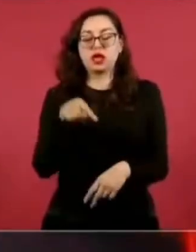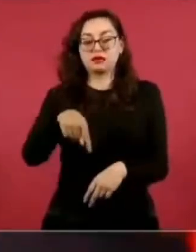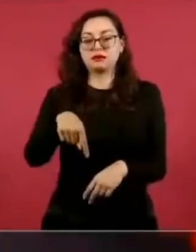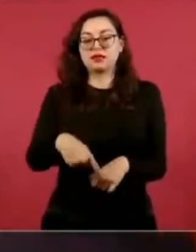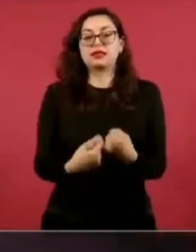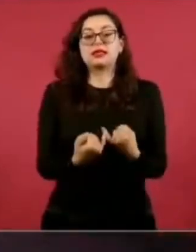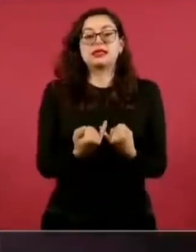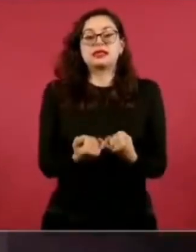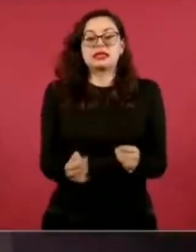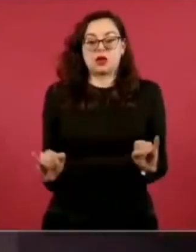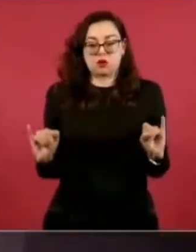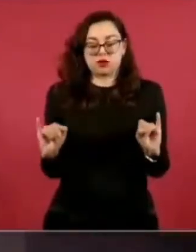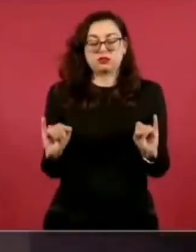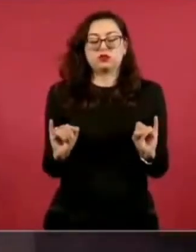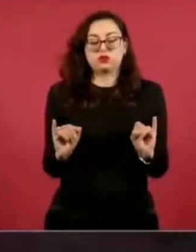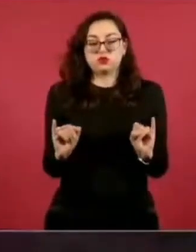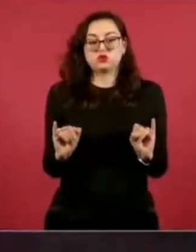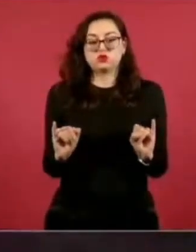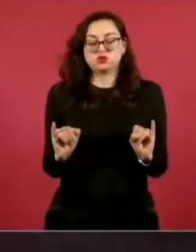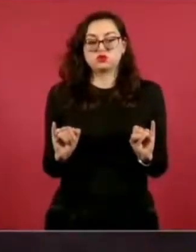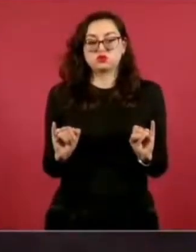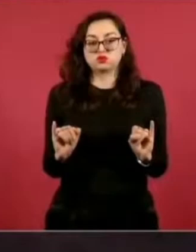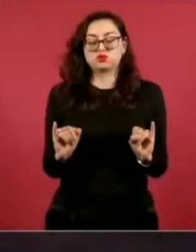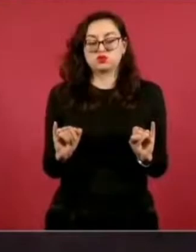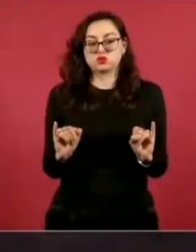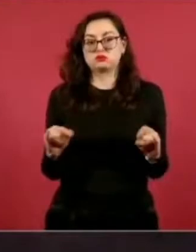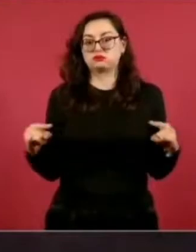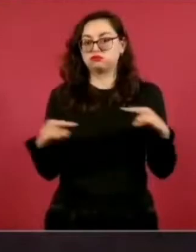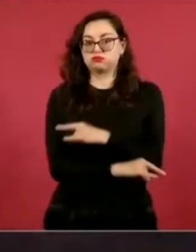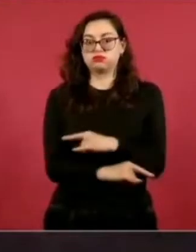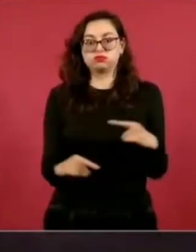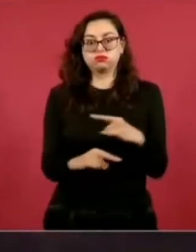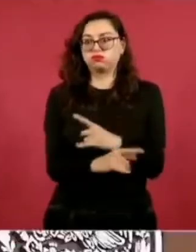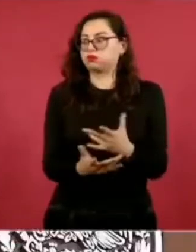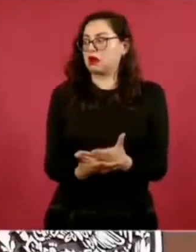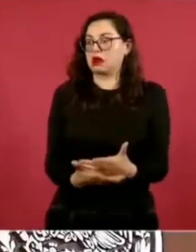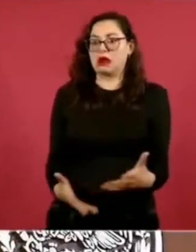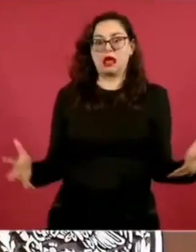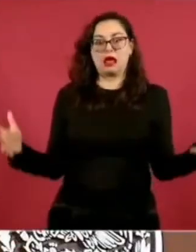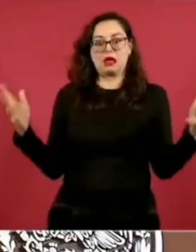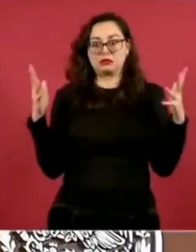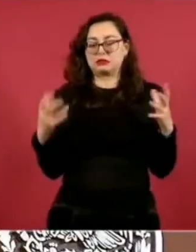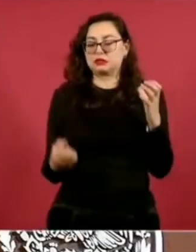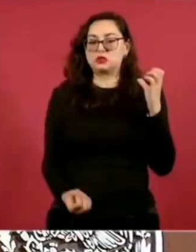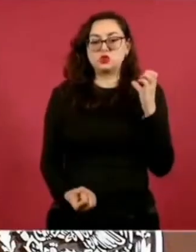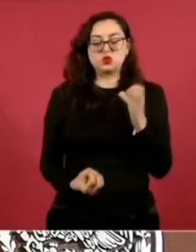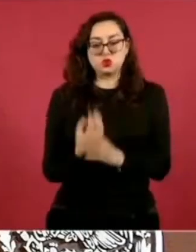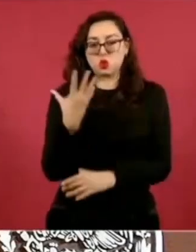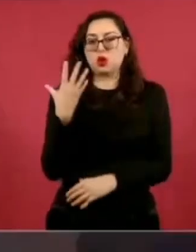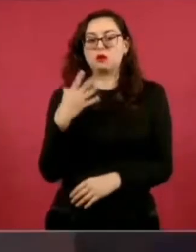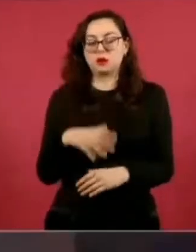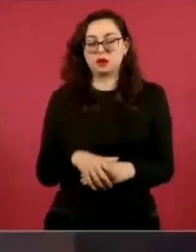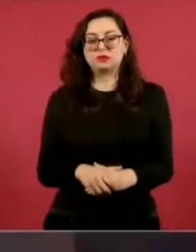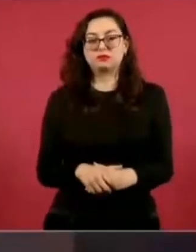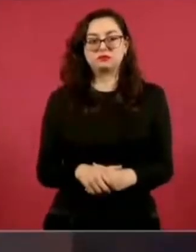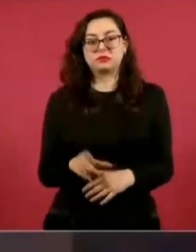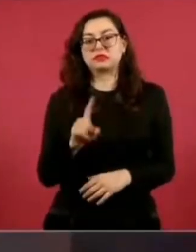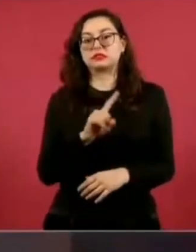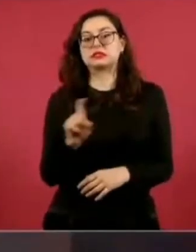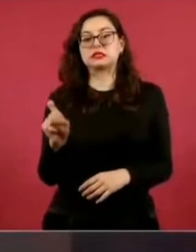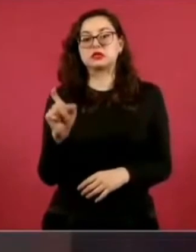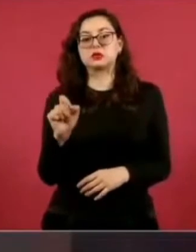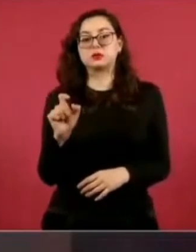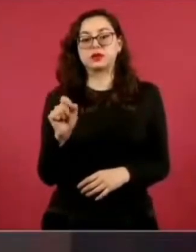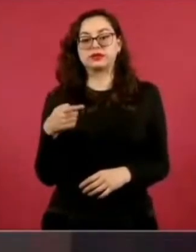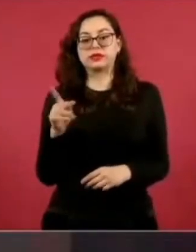supercarretera, o sea, de alrededor de 120